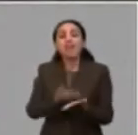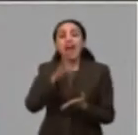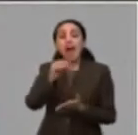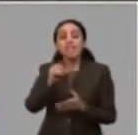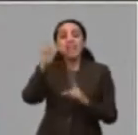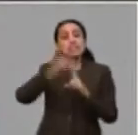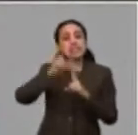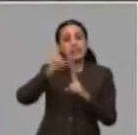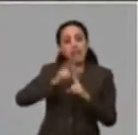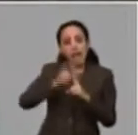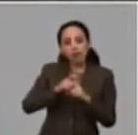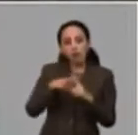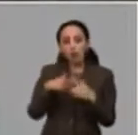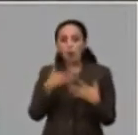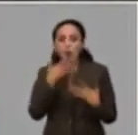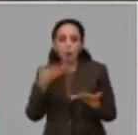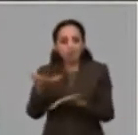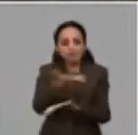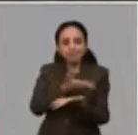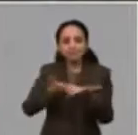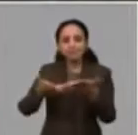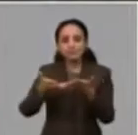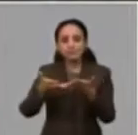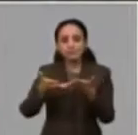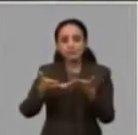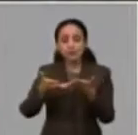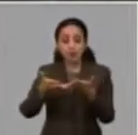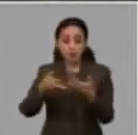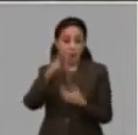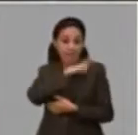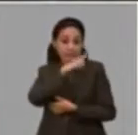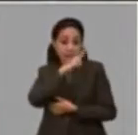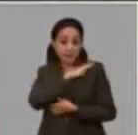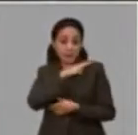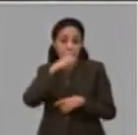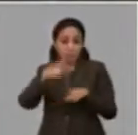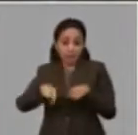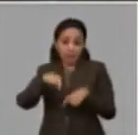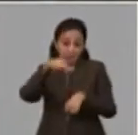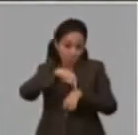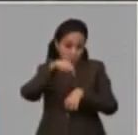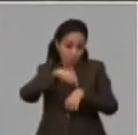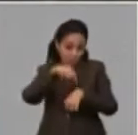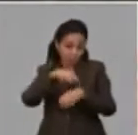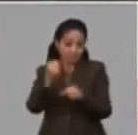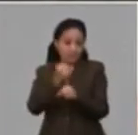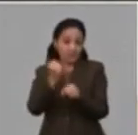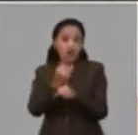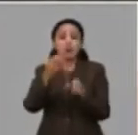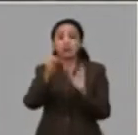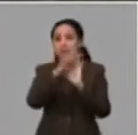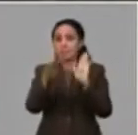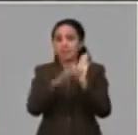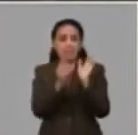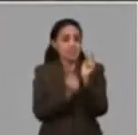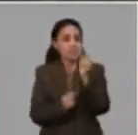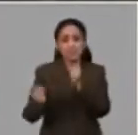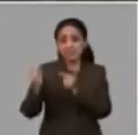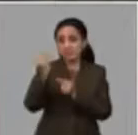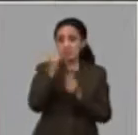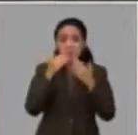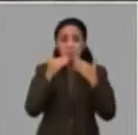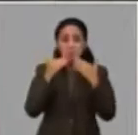el empleador. Pero verdaderamente en estos momentos, desde el punto de vista laboral, esta es la medida que por excelencia tributa